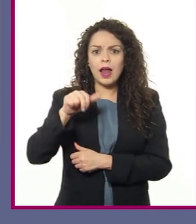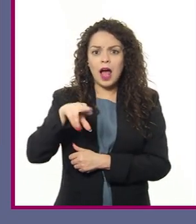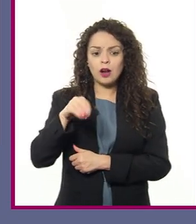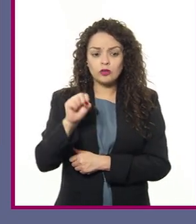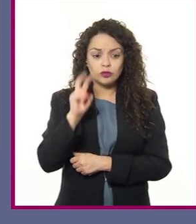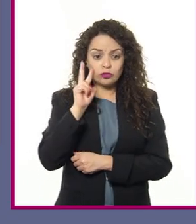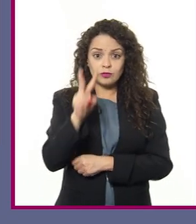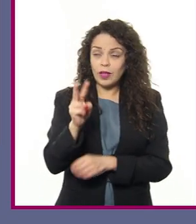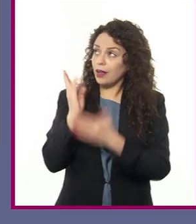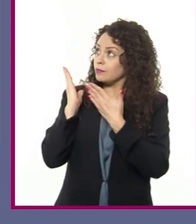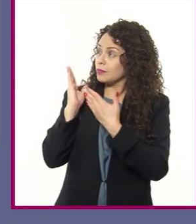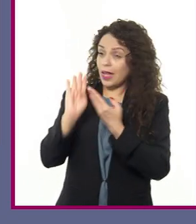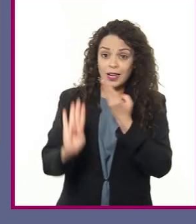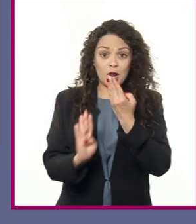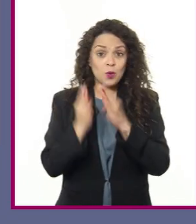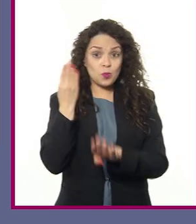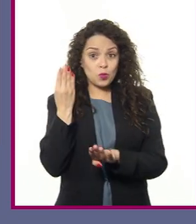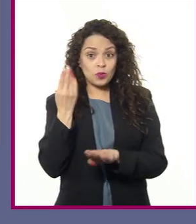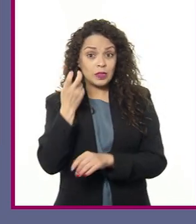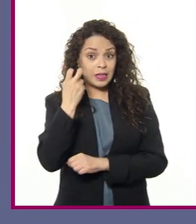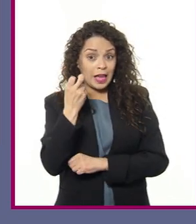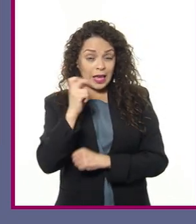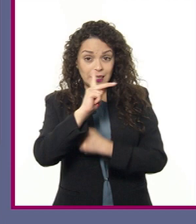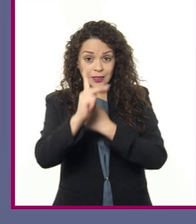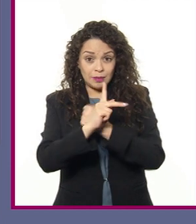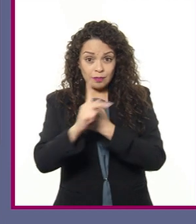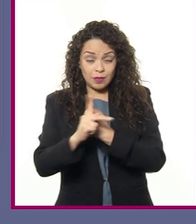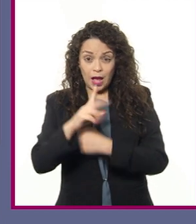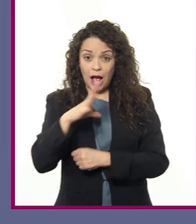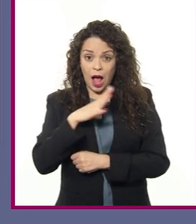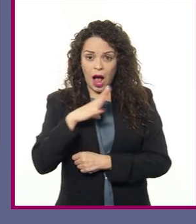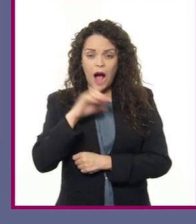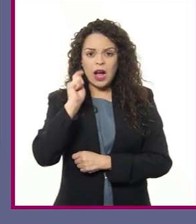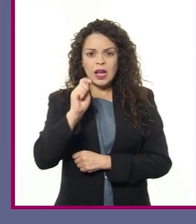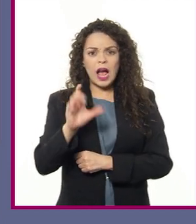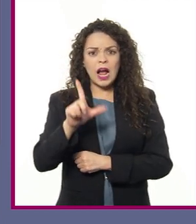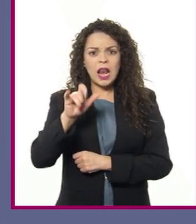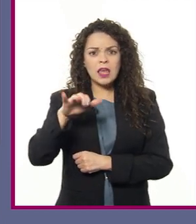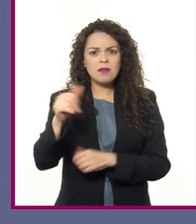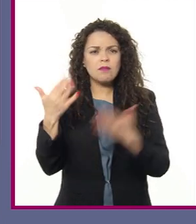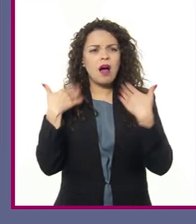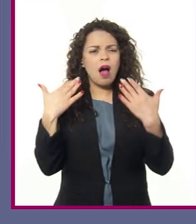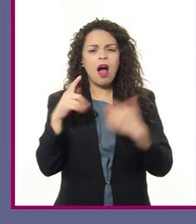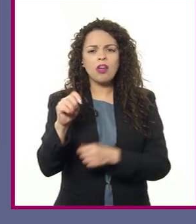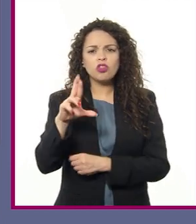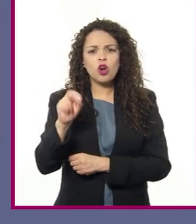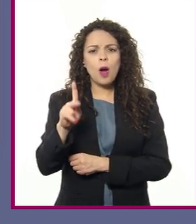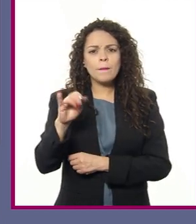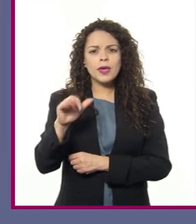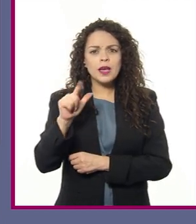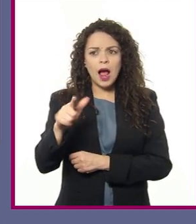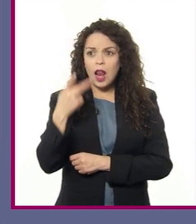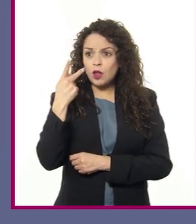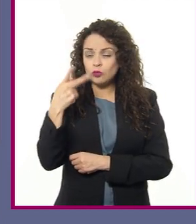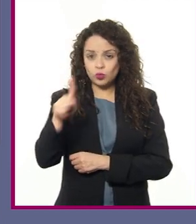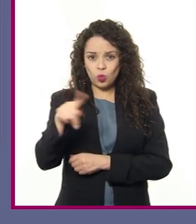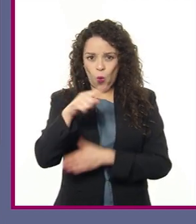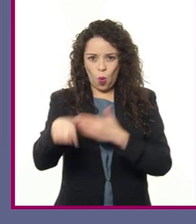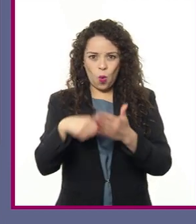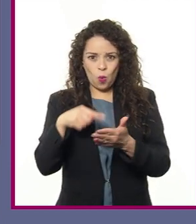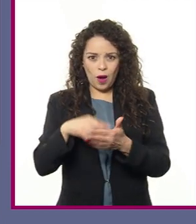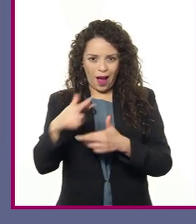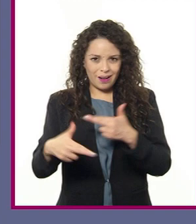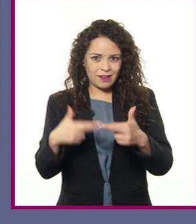5. significa que los países que cuentan con climas tropicales en sus territorios aprovechan esta